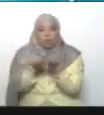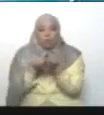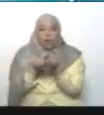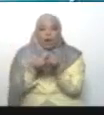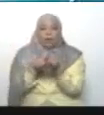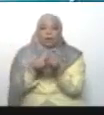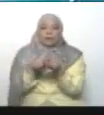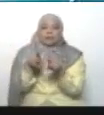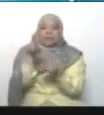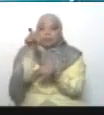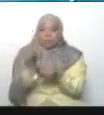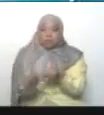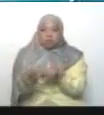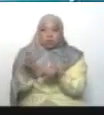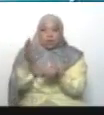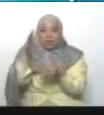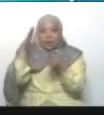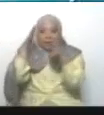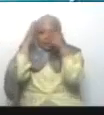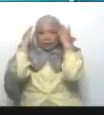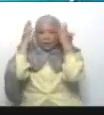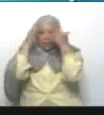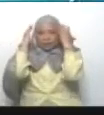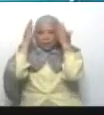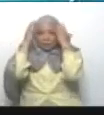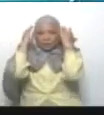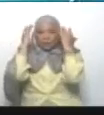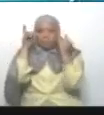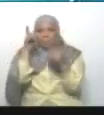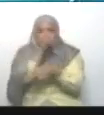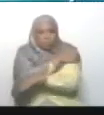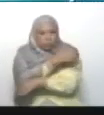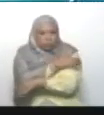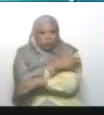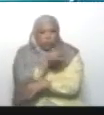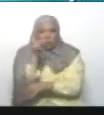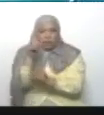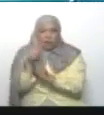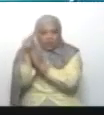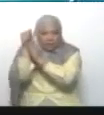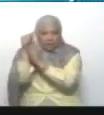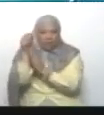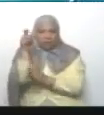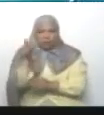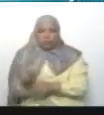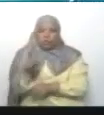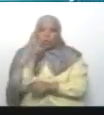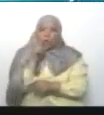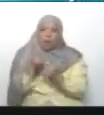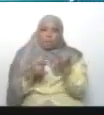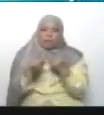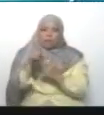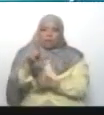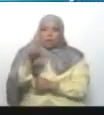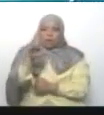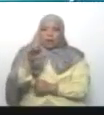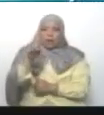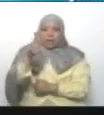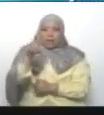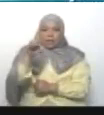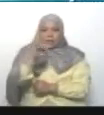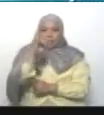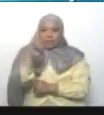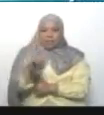declara lo que declaró. Diciendo que tenían militares, que iban a actuar. Que ya estaban coordinados con ellos.